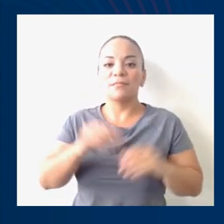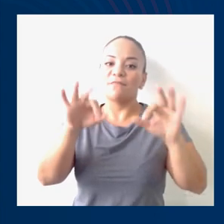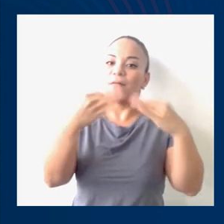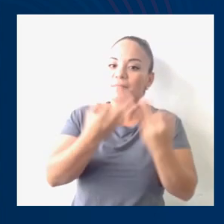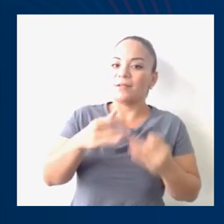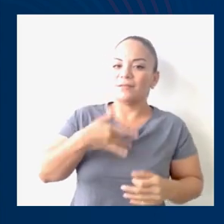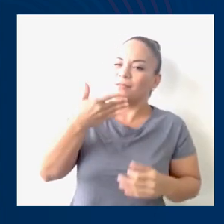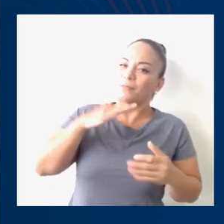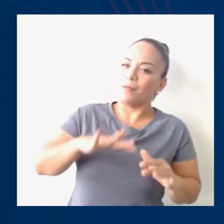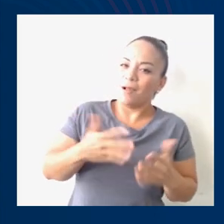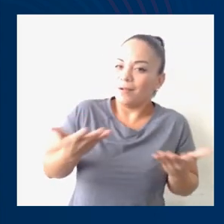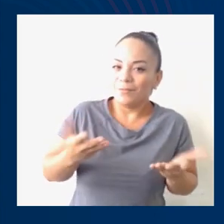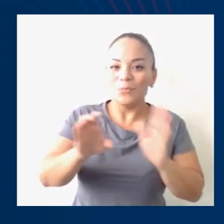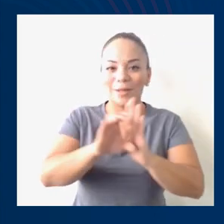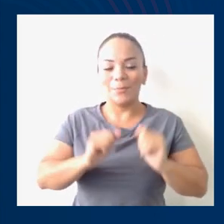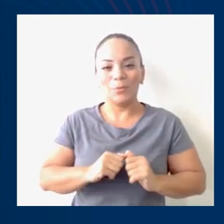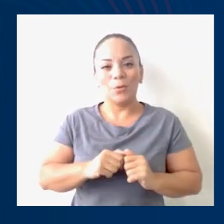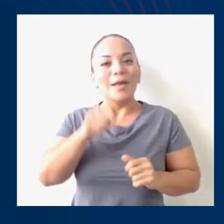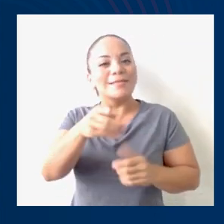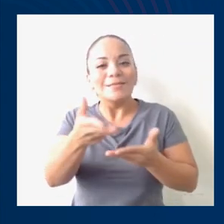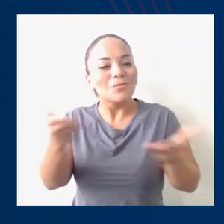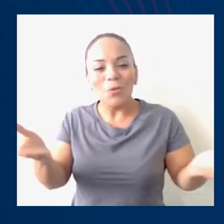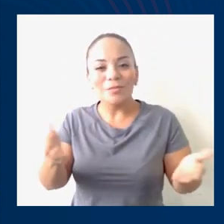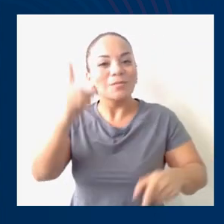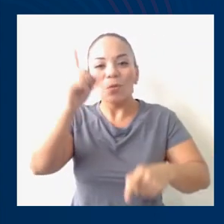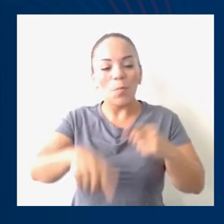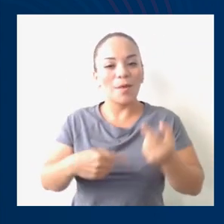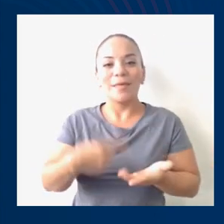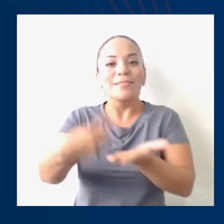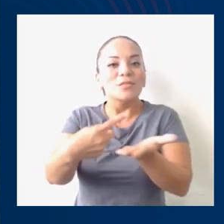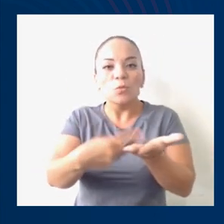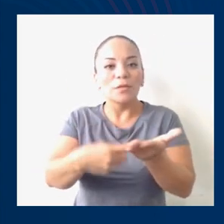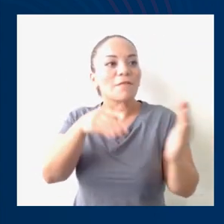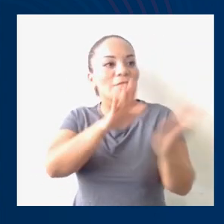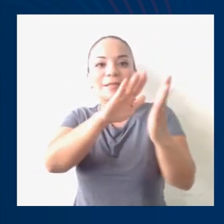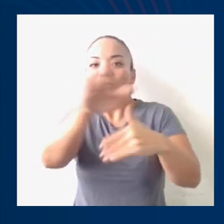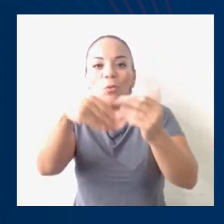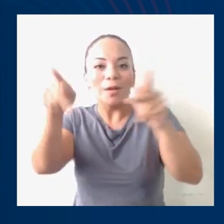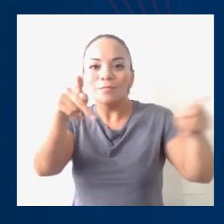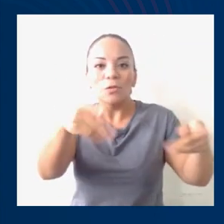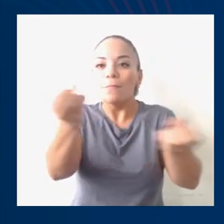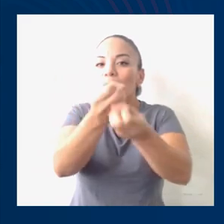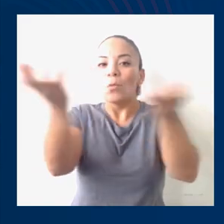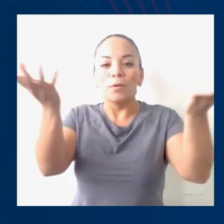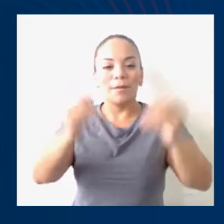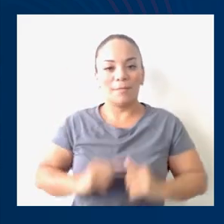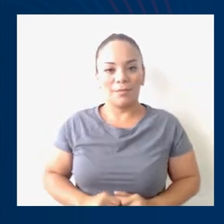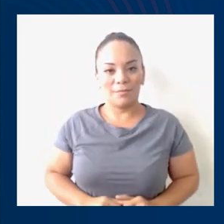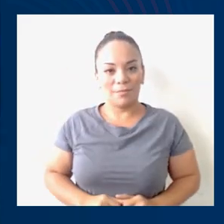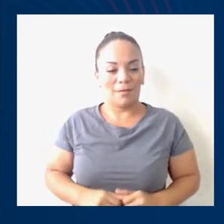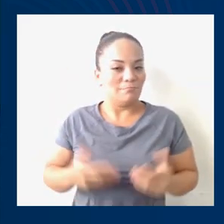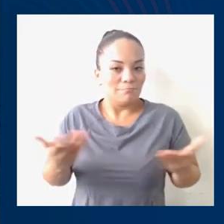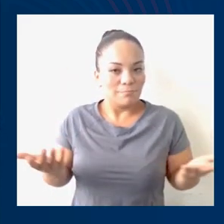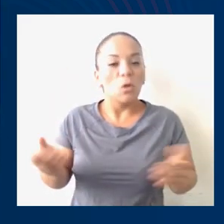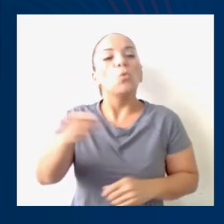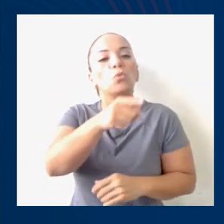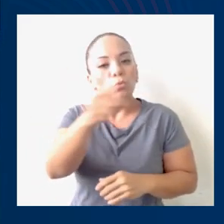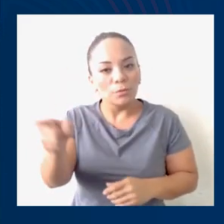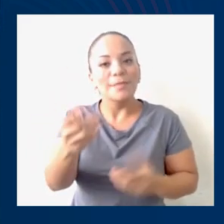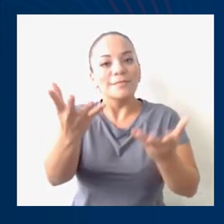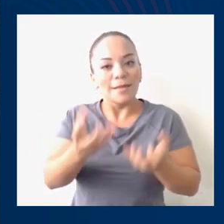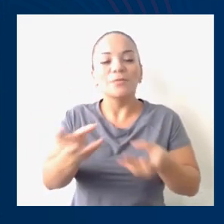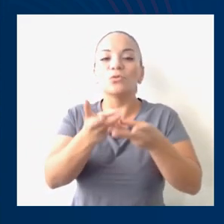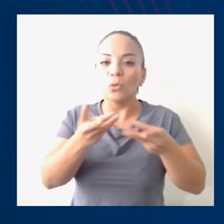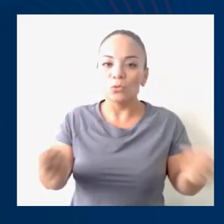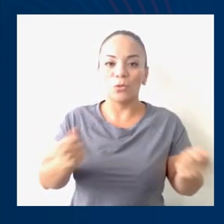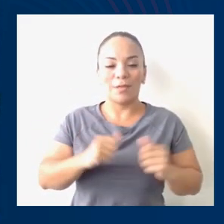cosas que molestan a la familia. Bueno, esas cosas no se discuten delante de todo el mundo, porque lo